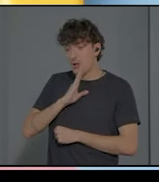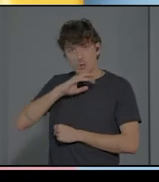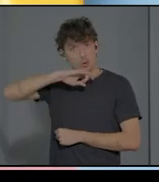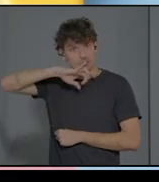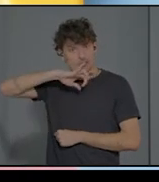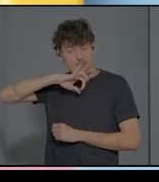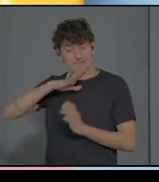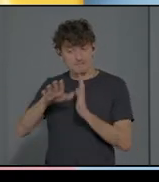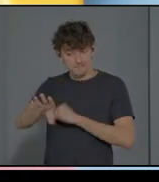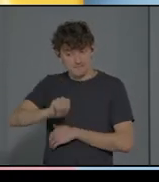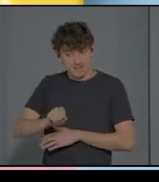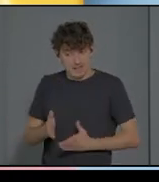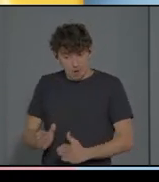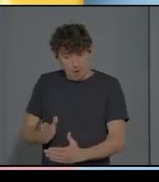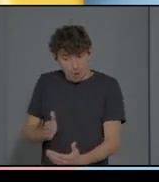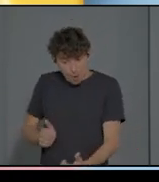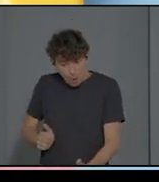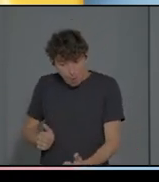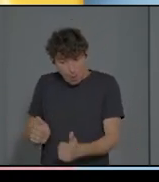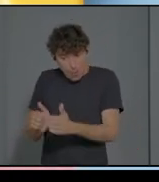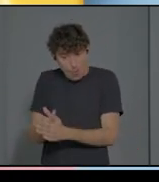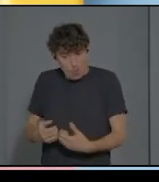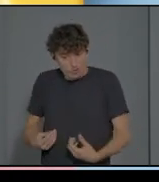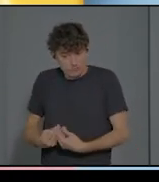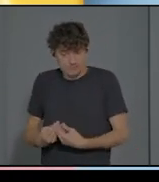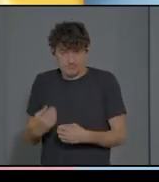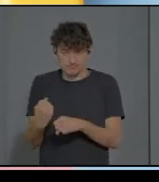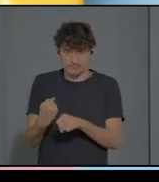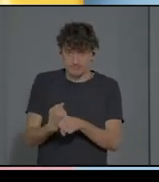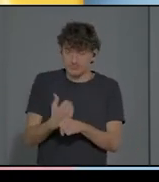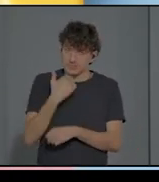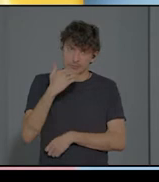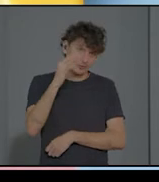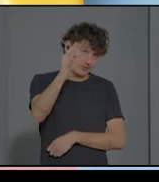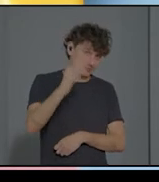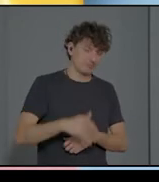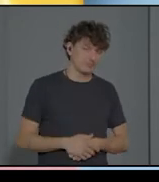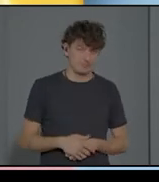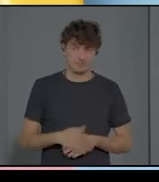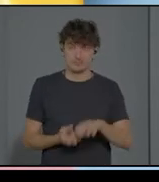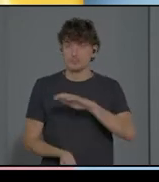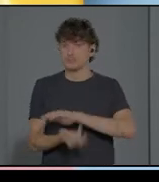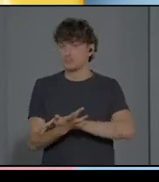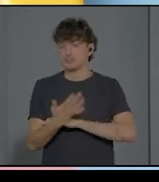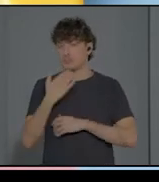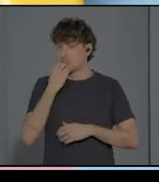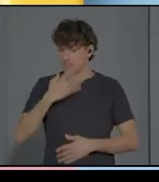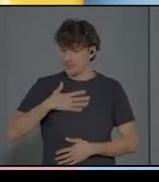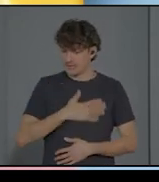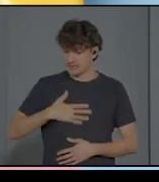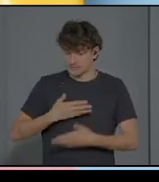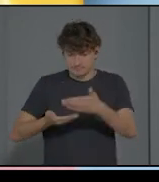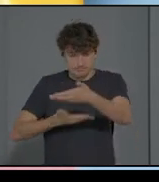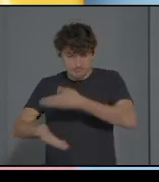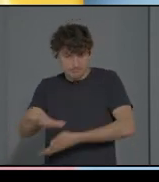lo tanto, hay una emotividad positiva y que crea, digamos, un bienestar en el intercambio. Después de